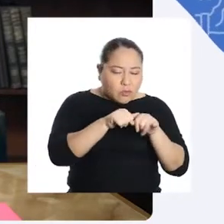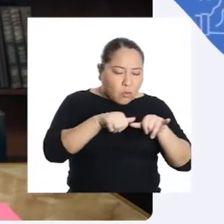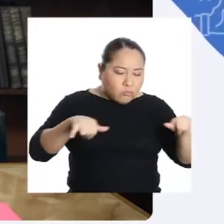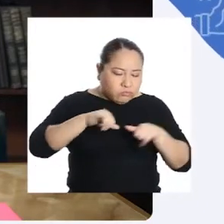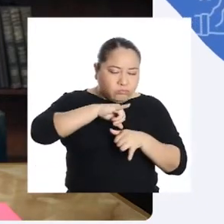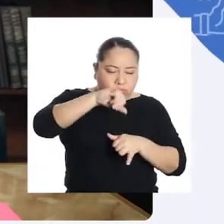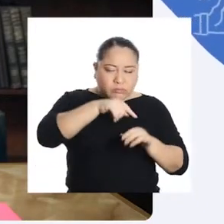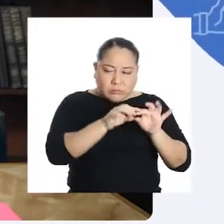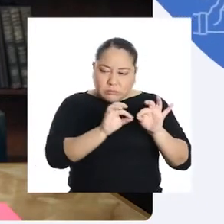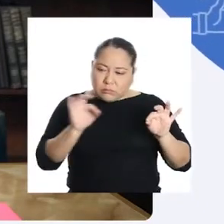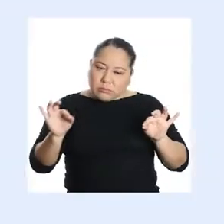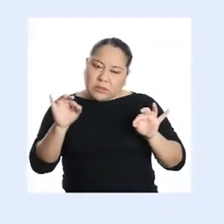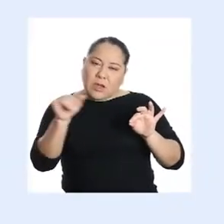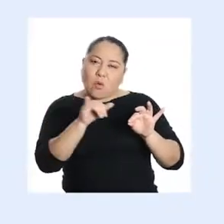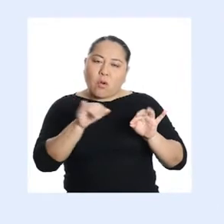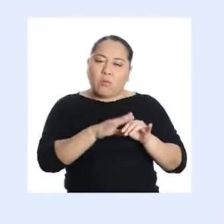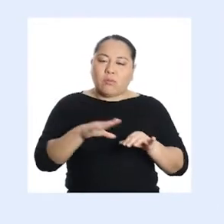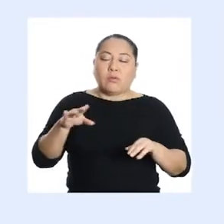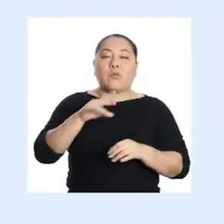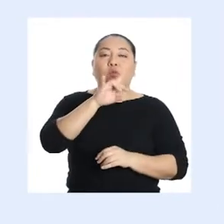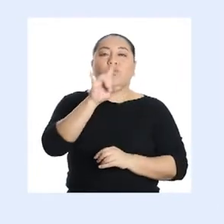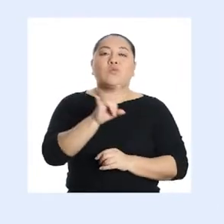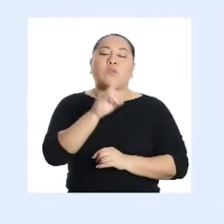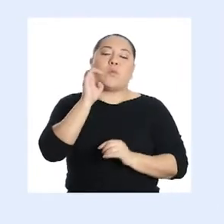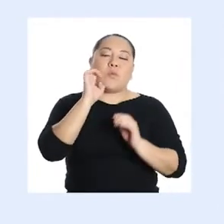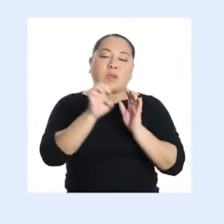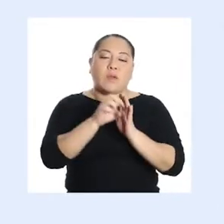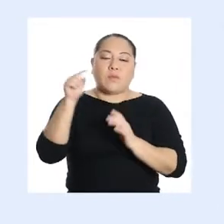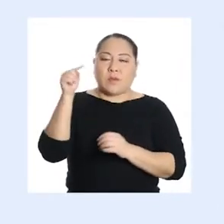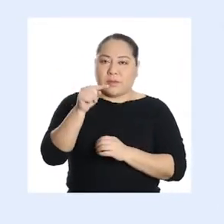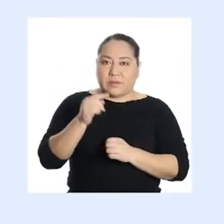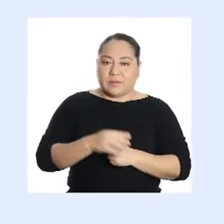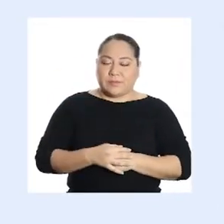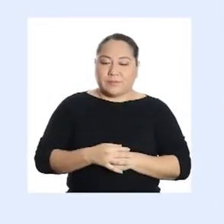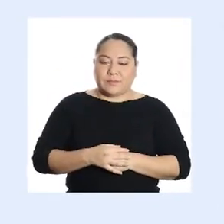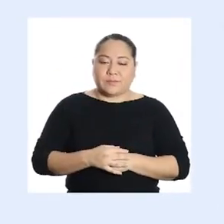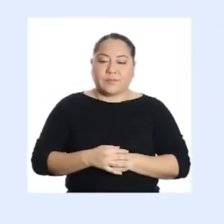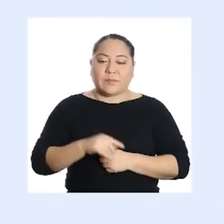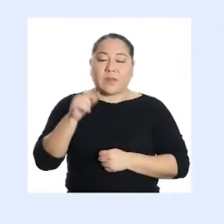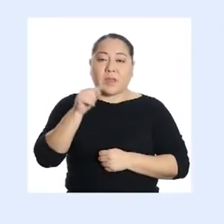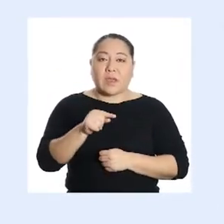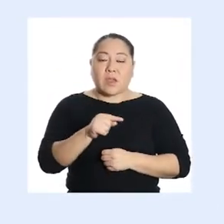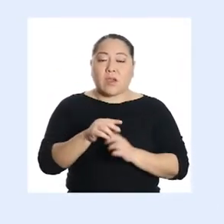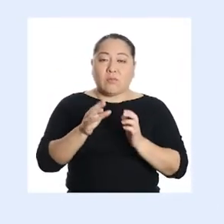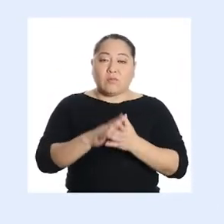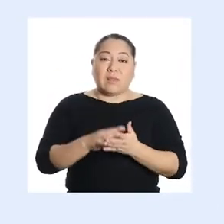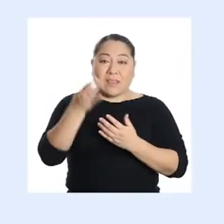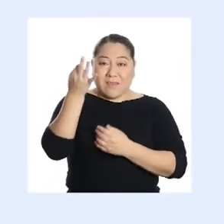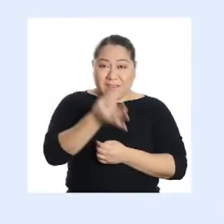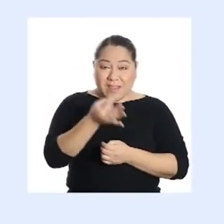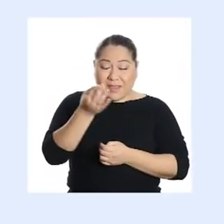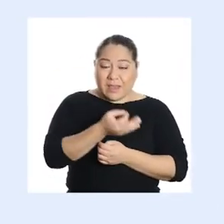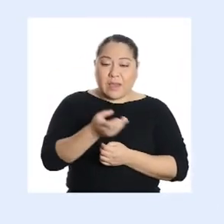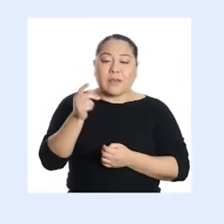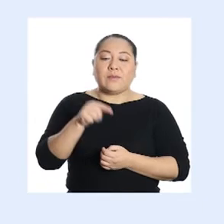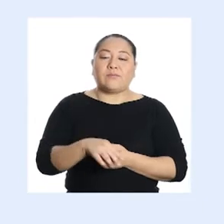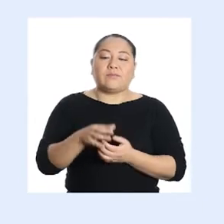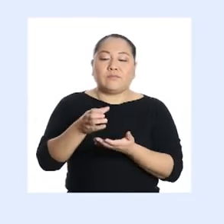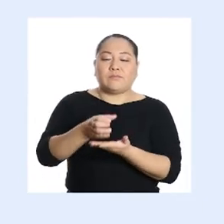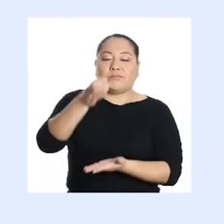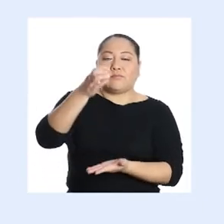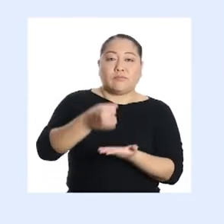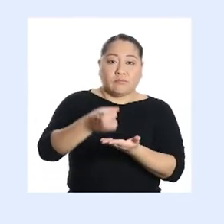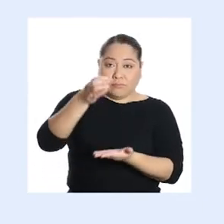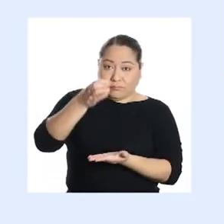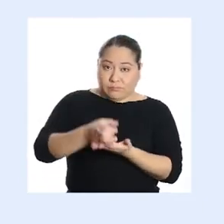medidas de nuestro filtro casero. Utilicemos este ejemplo. Tenemos el objeto real, que es un